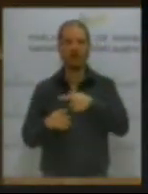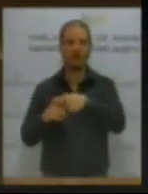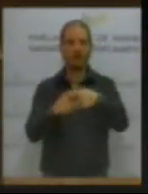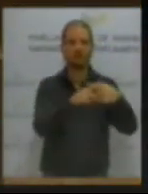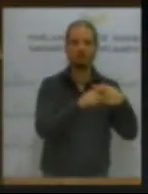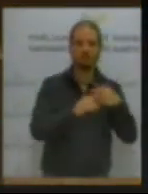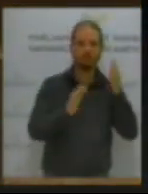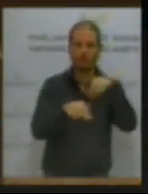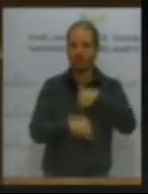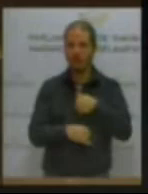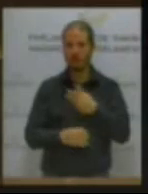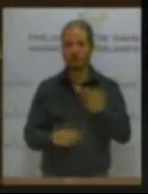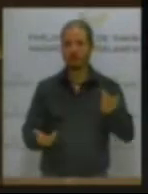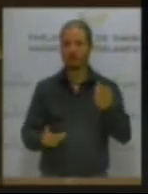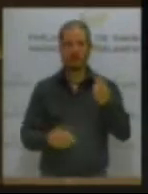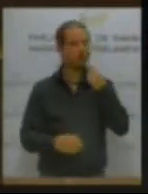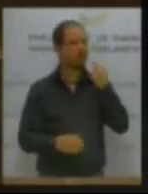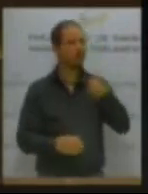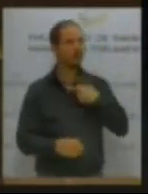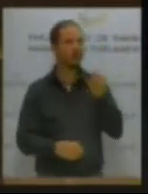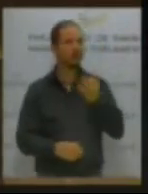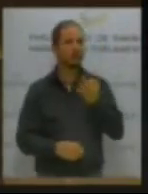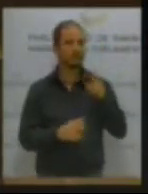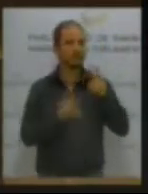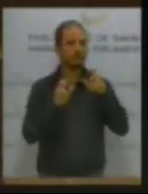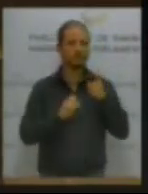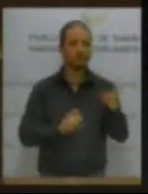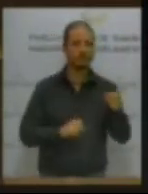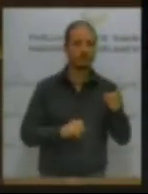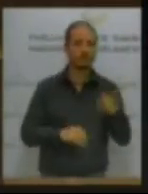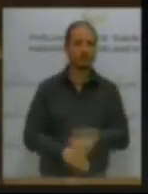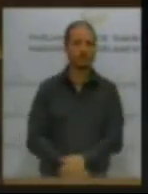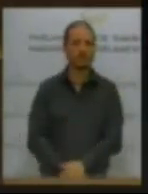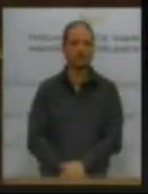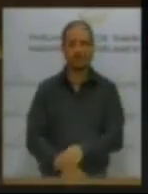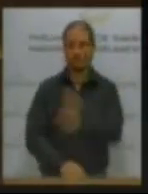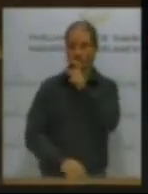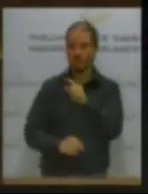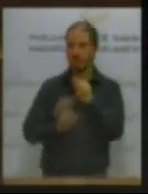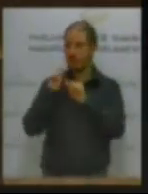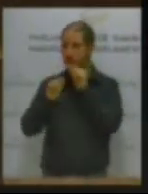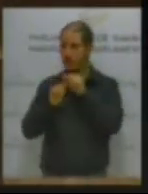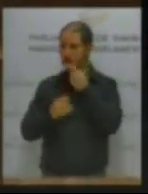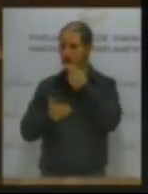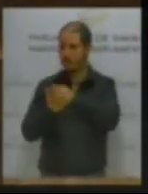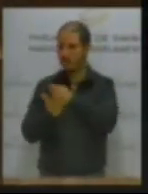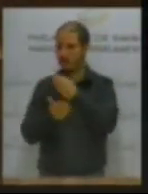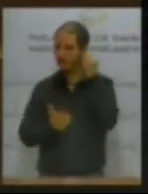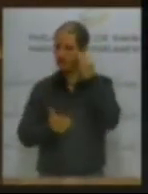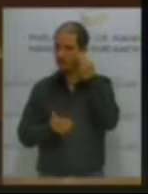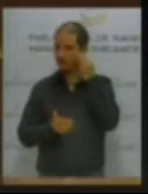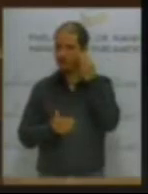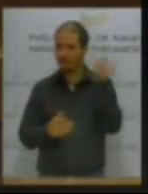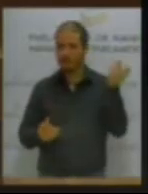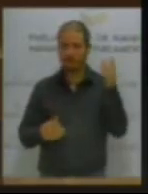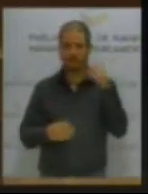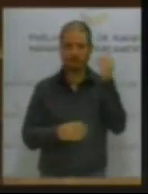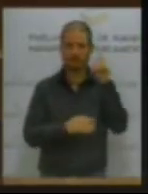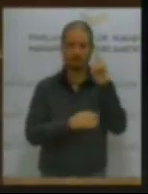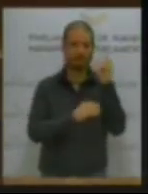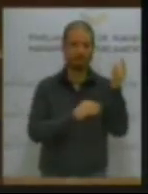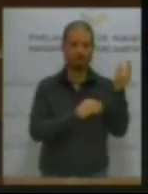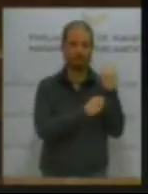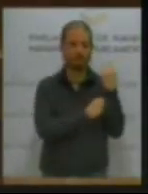¿qué tiene que decir a esto? ¿De verdad se cree que con este impuesto paga quien contamina? Yo no me puedo creer que se deje engañar tan fácilmente.